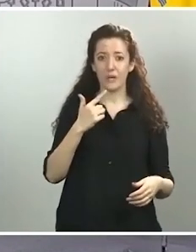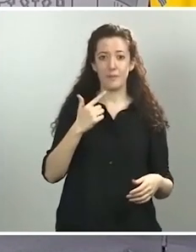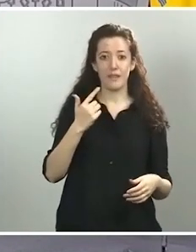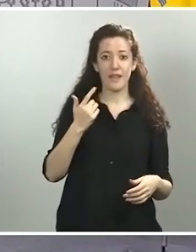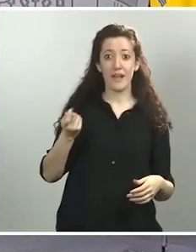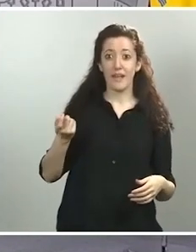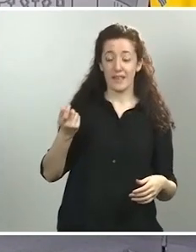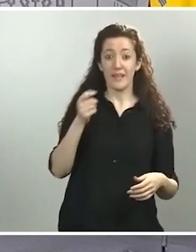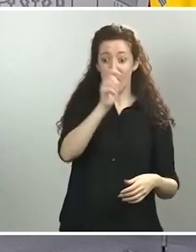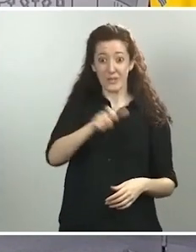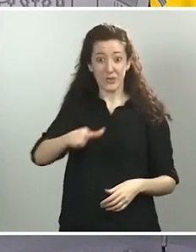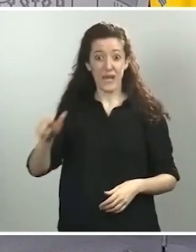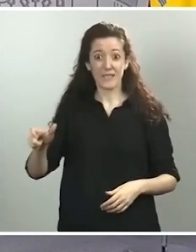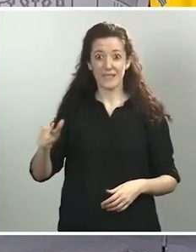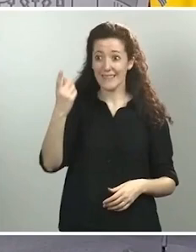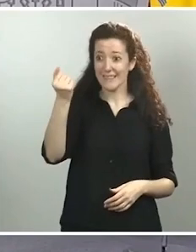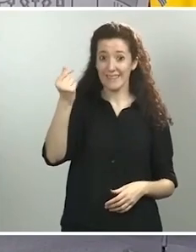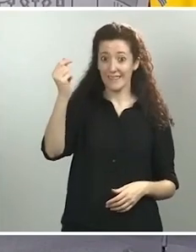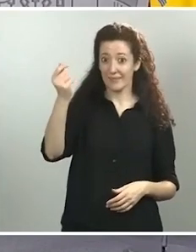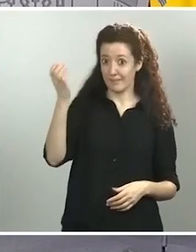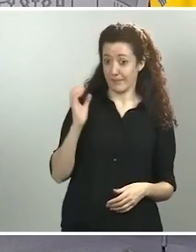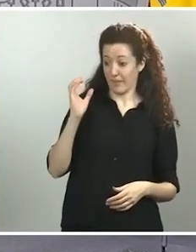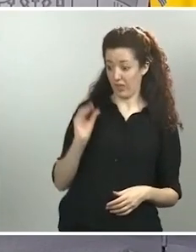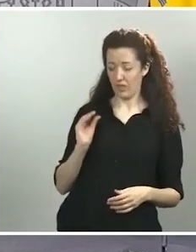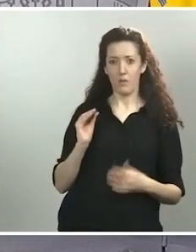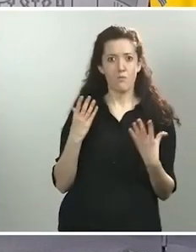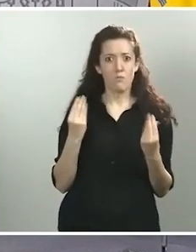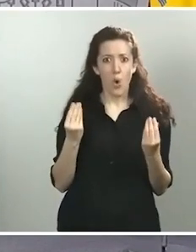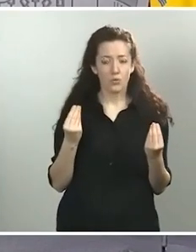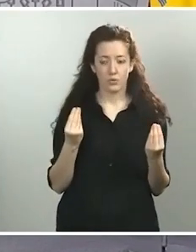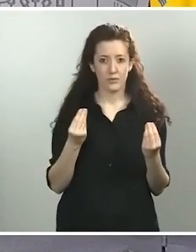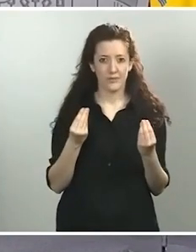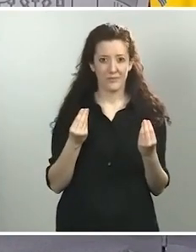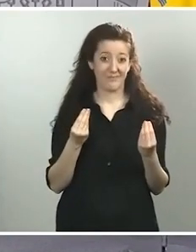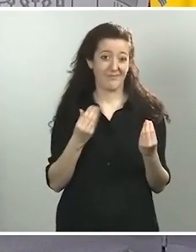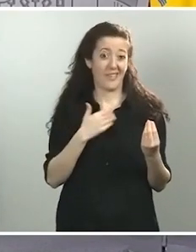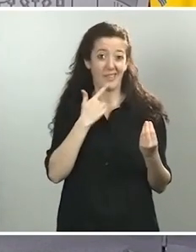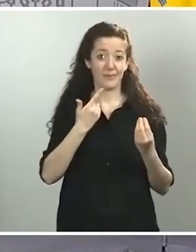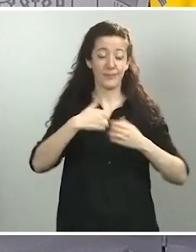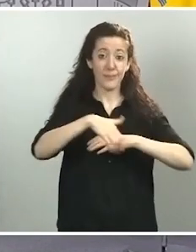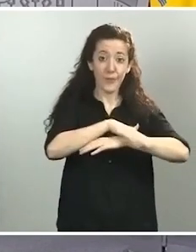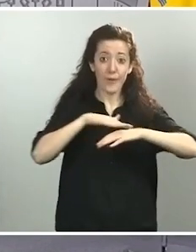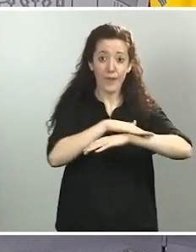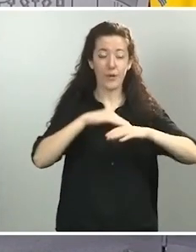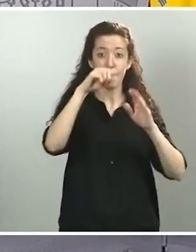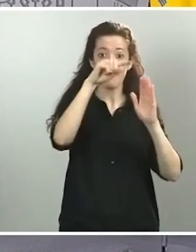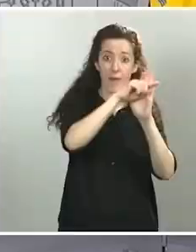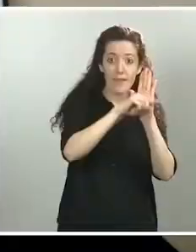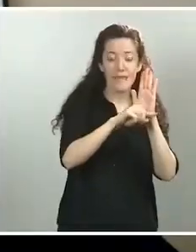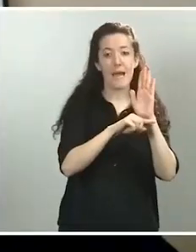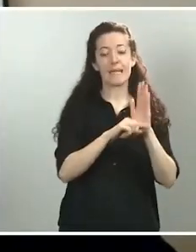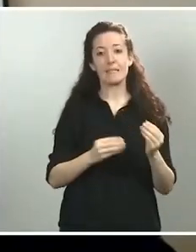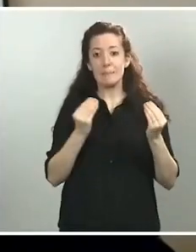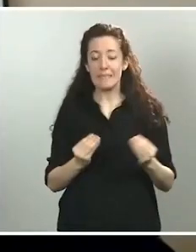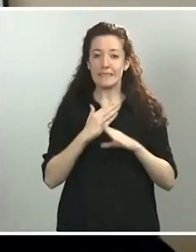funcionando del todo todas esas medidas anunciadas por el Gobierno para evitar esta pérdida de rentas? Y luego,